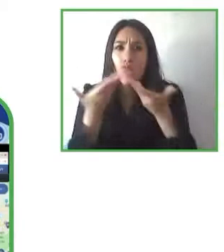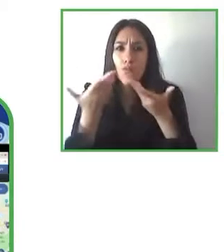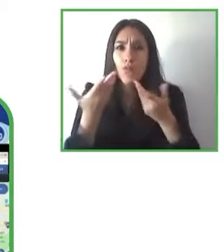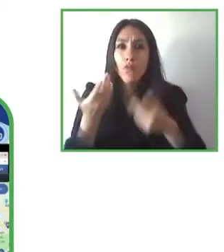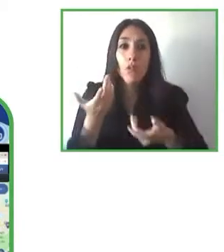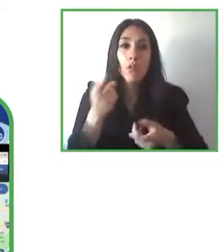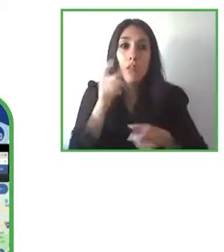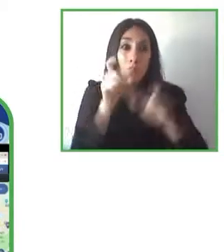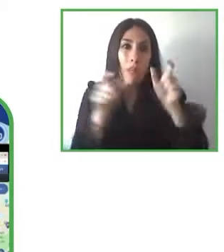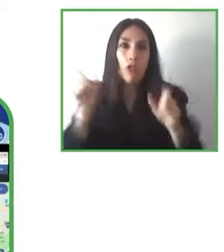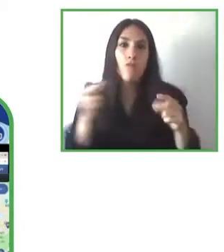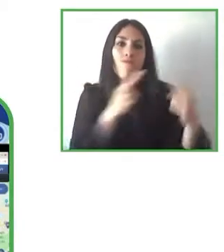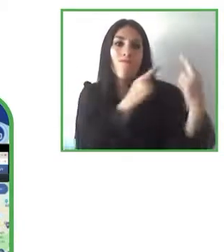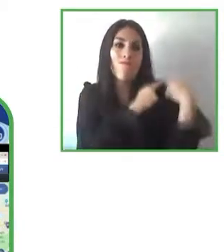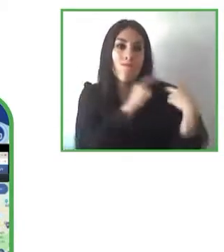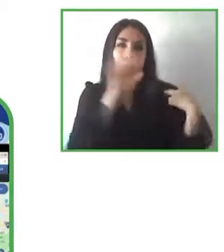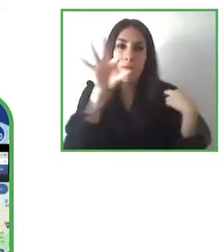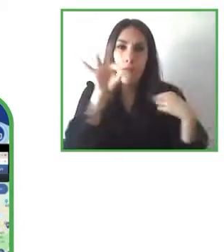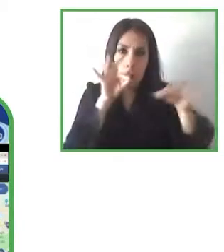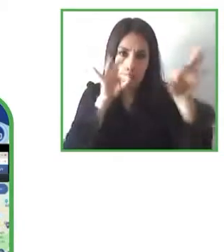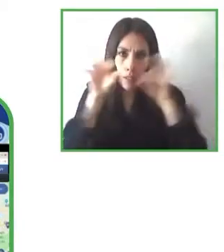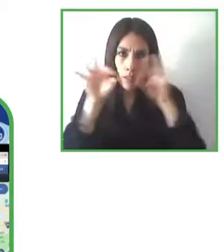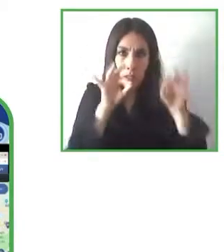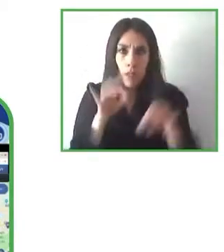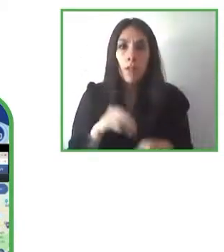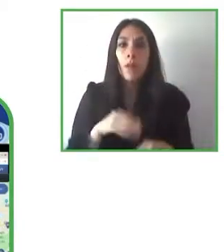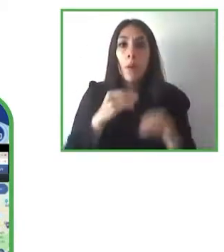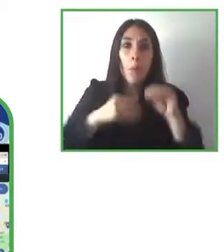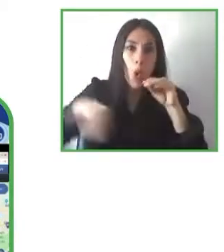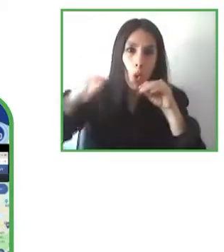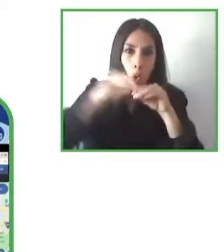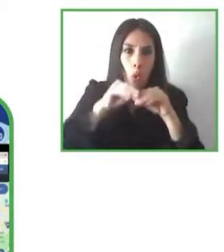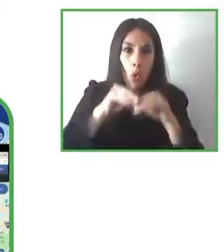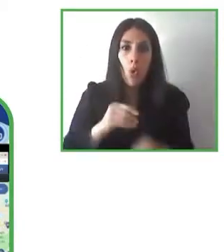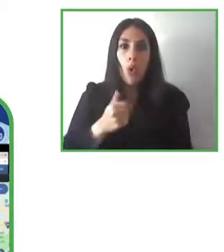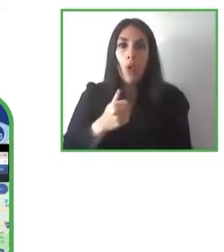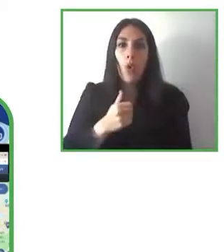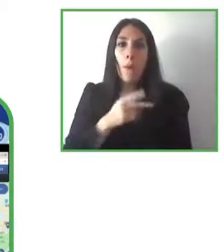eso es siempre muy importante pero yo creo que sería un trabajo muy muy interesante